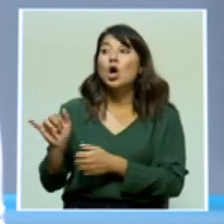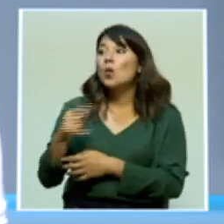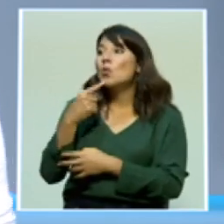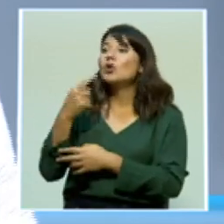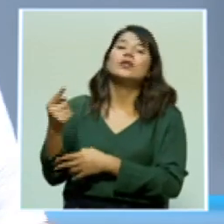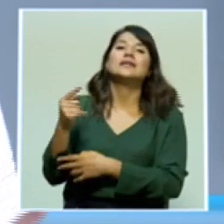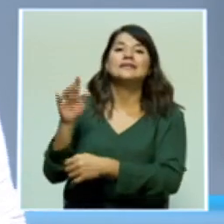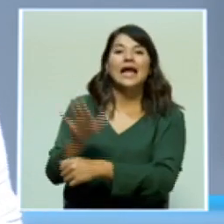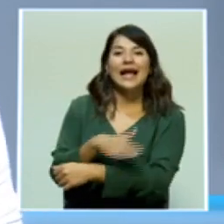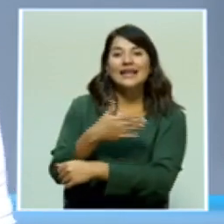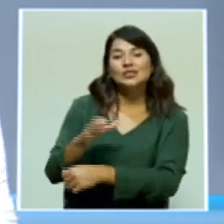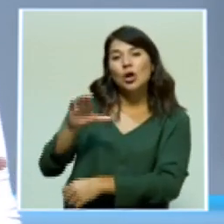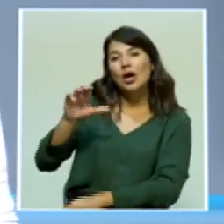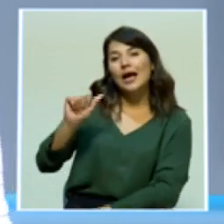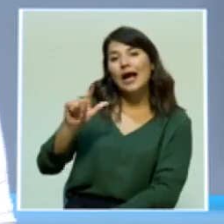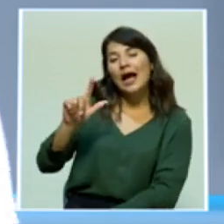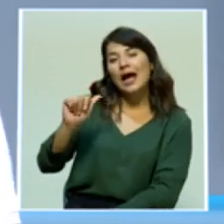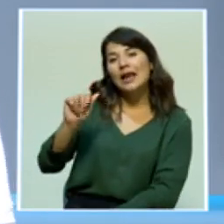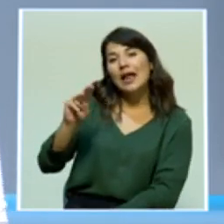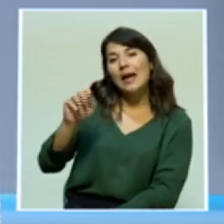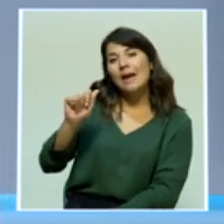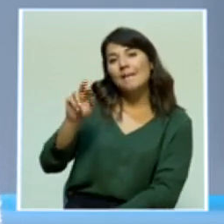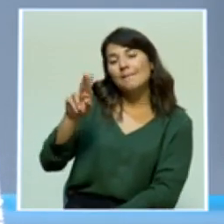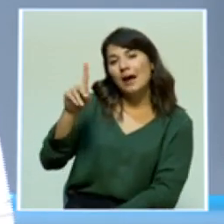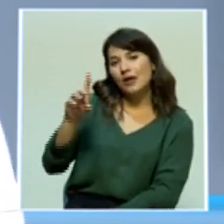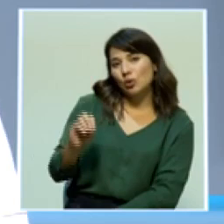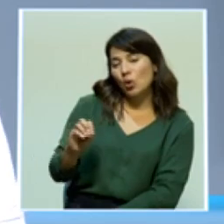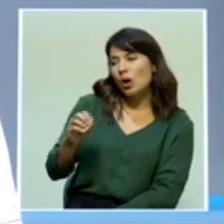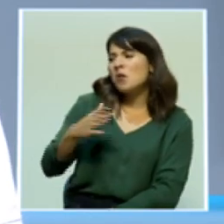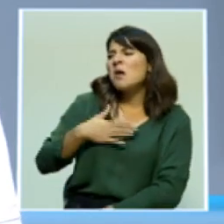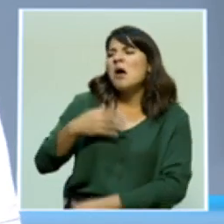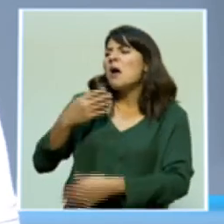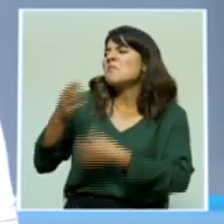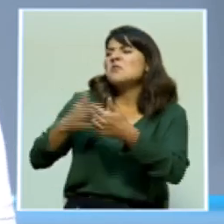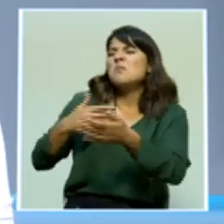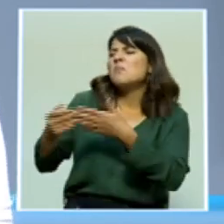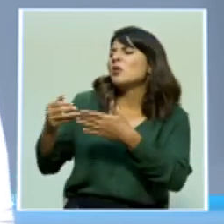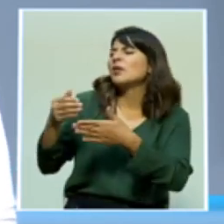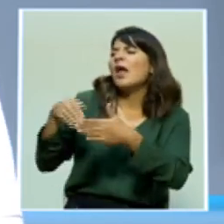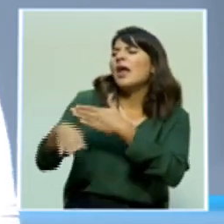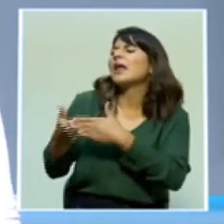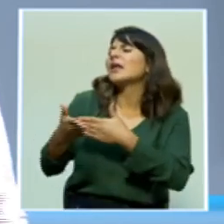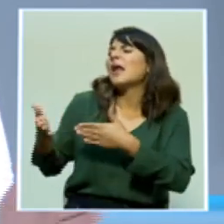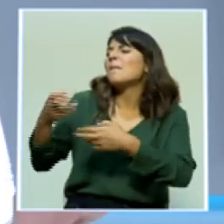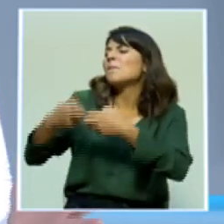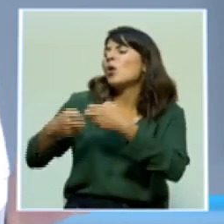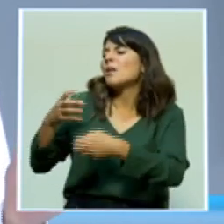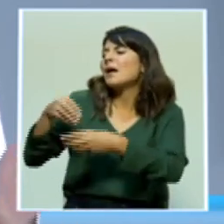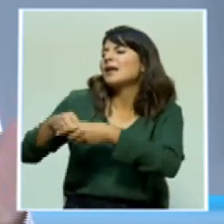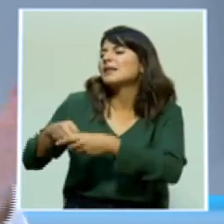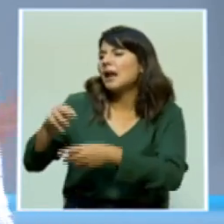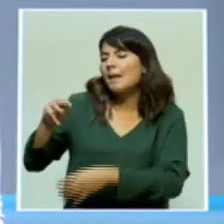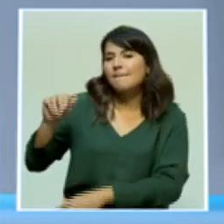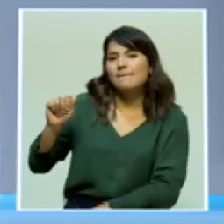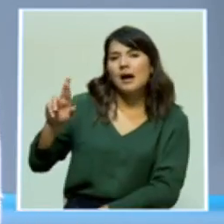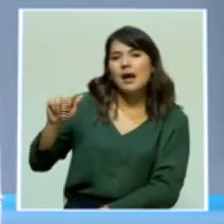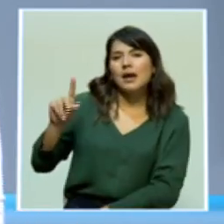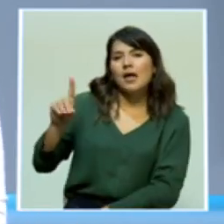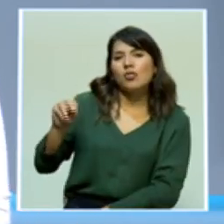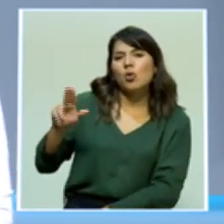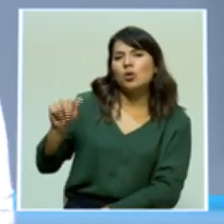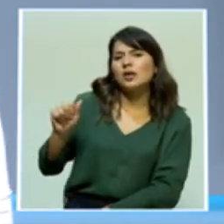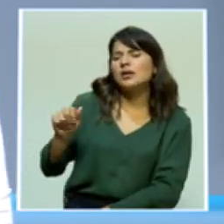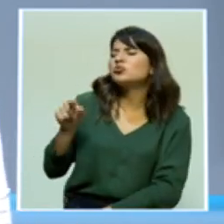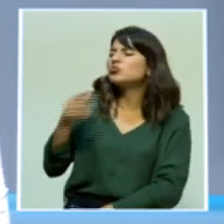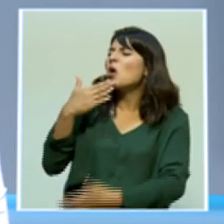Calamaro, no sé si usted lo ha escuchado, que no me importa en qué lío se meta Maradona, pues es una gran persona y él siempre lo iba a querer. Así